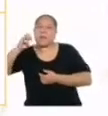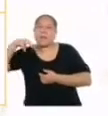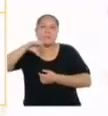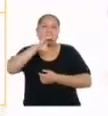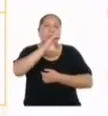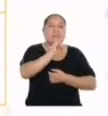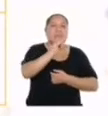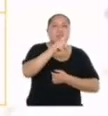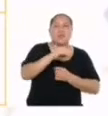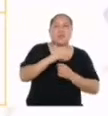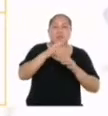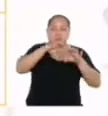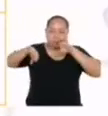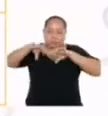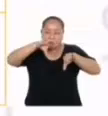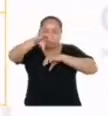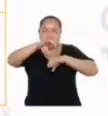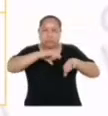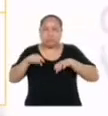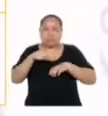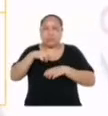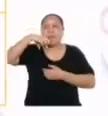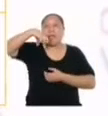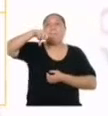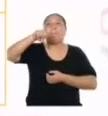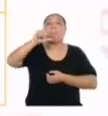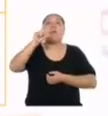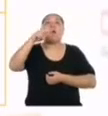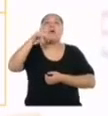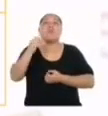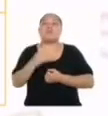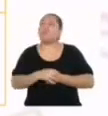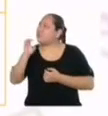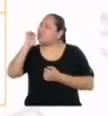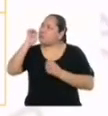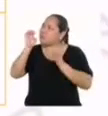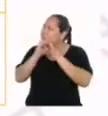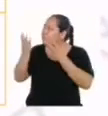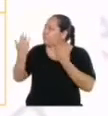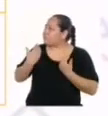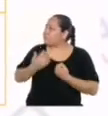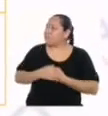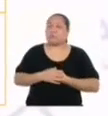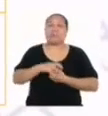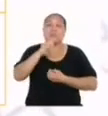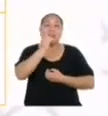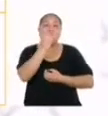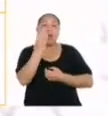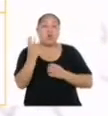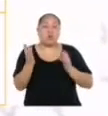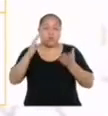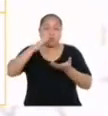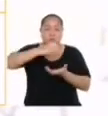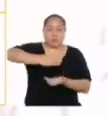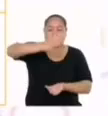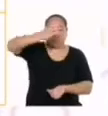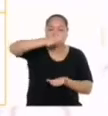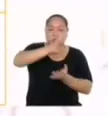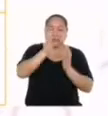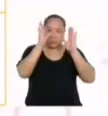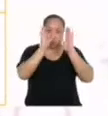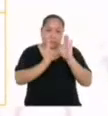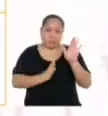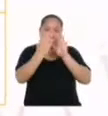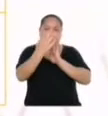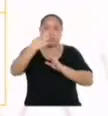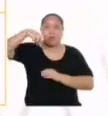descomponerlos en el plano. ¿Me puede dar un ejemplo de esto, profesor? Por supuesto. Algunos envases en forma de prisma que vamos